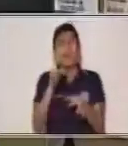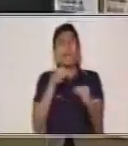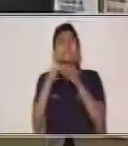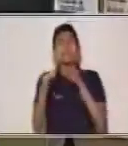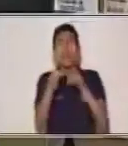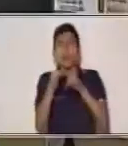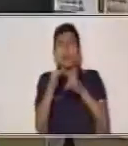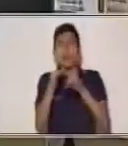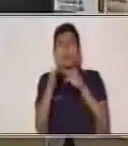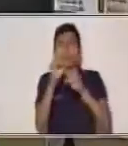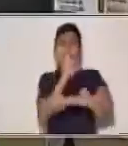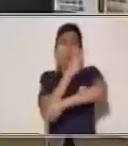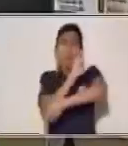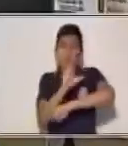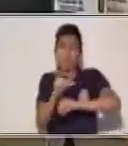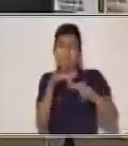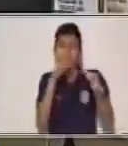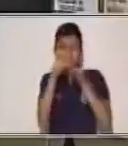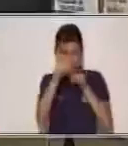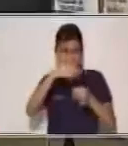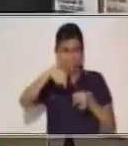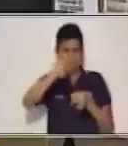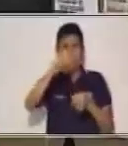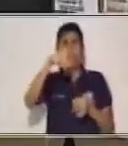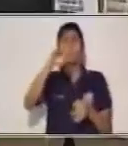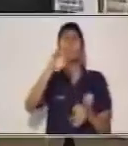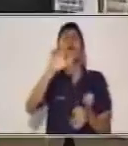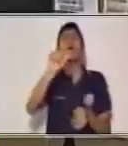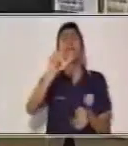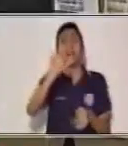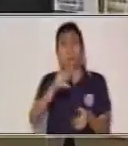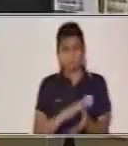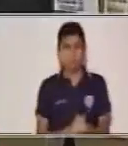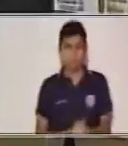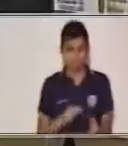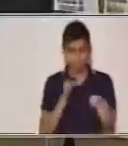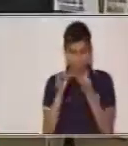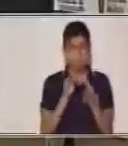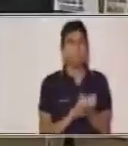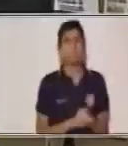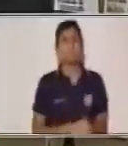atención y me vas a decir cuál es la moraleja que te deja. ¿Sí?